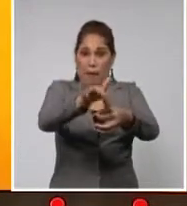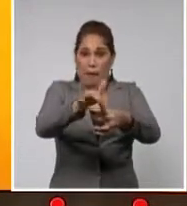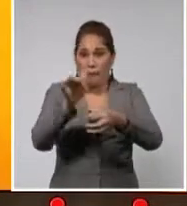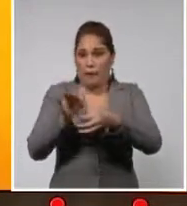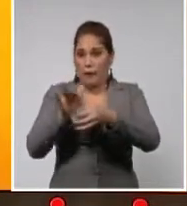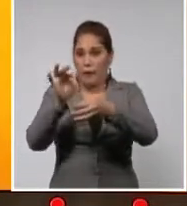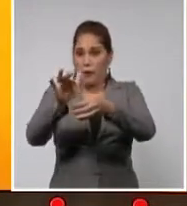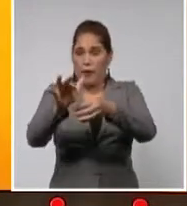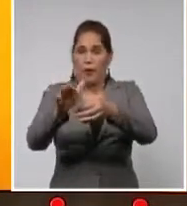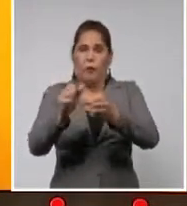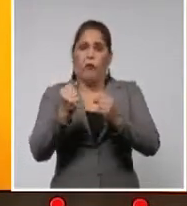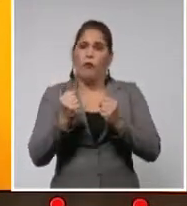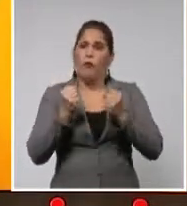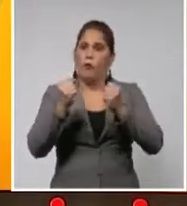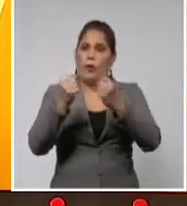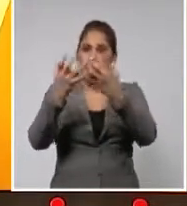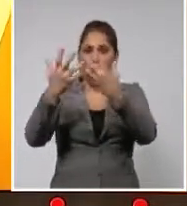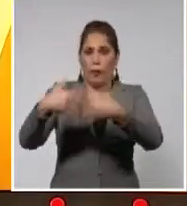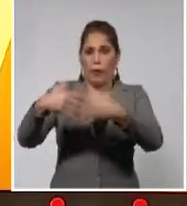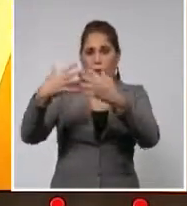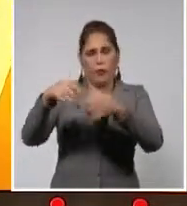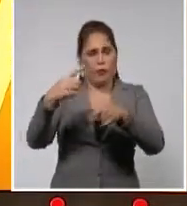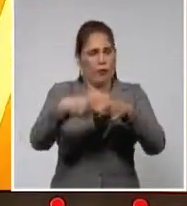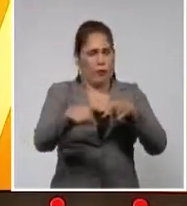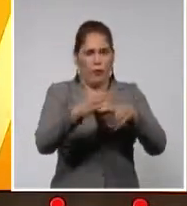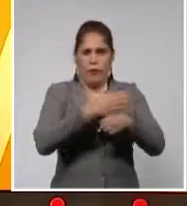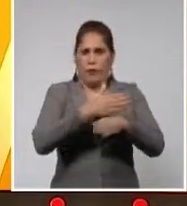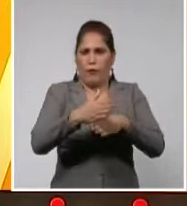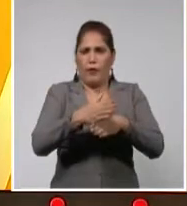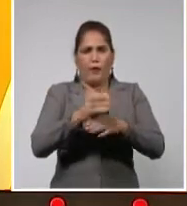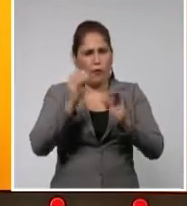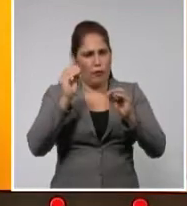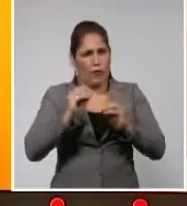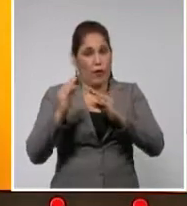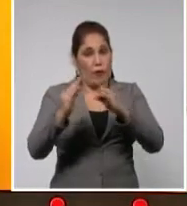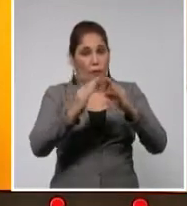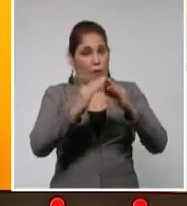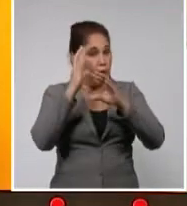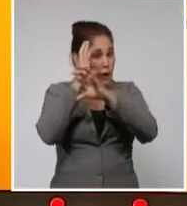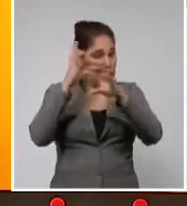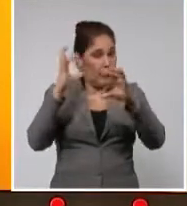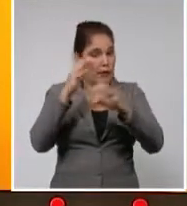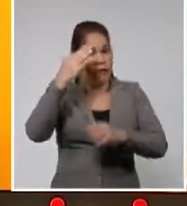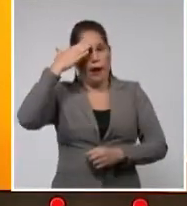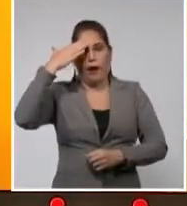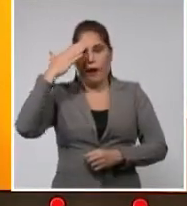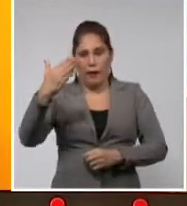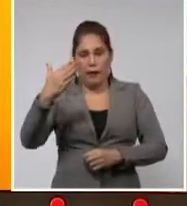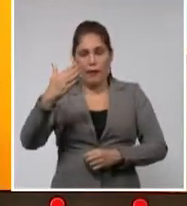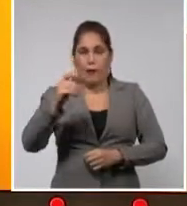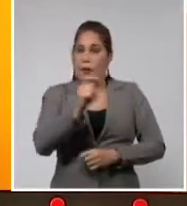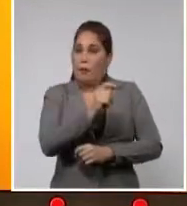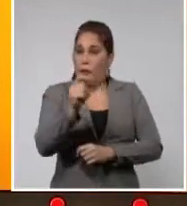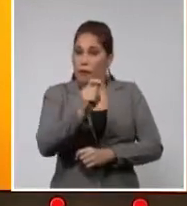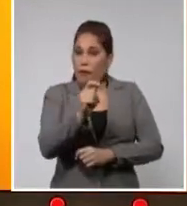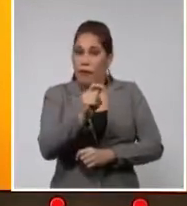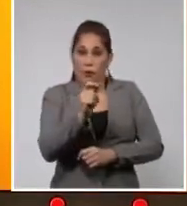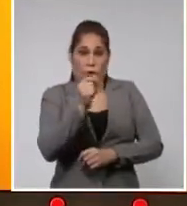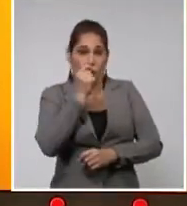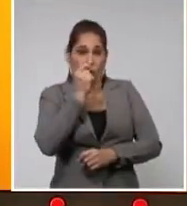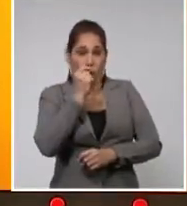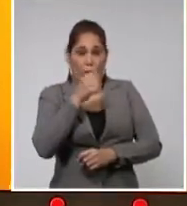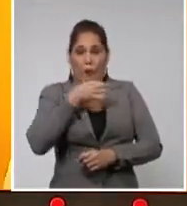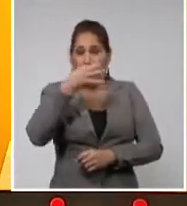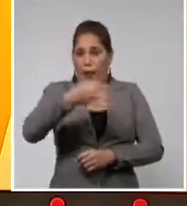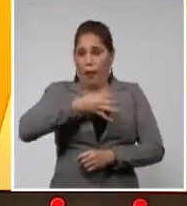de nuestras fuerzas productivas, entre otros. Estoy seguro que la comunidad científica lo agradecerá, y maestros como José Antonio de la Osa,